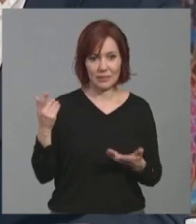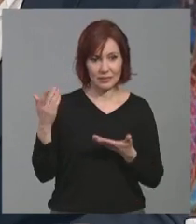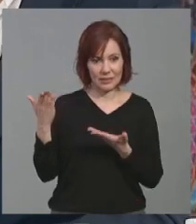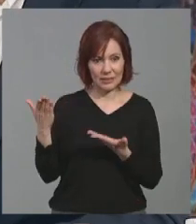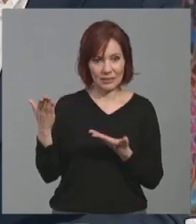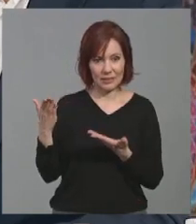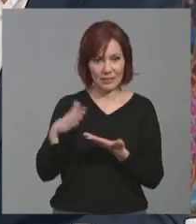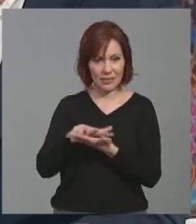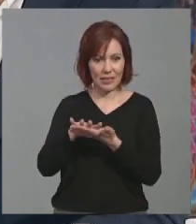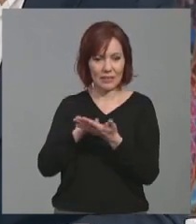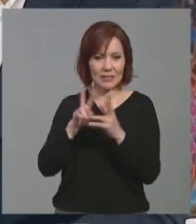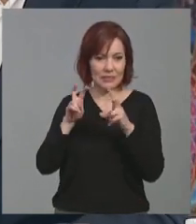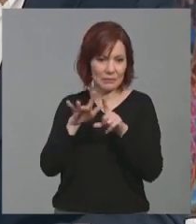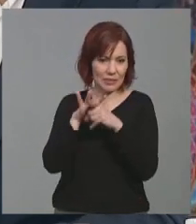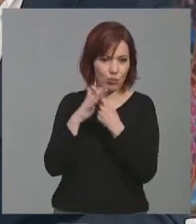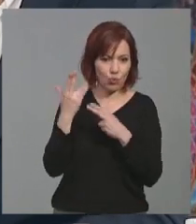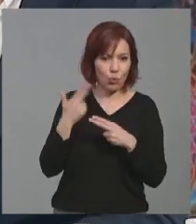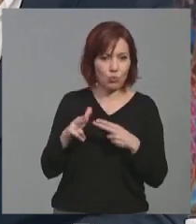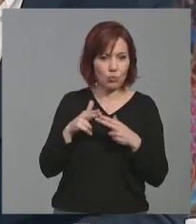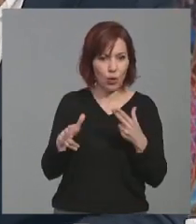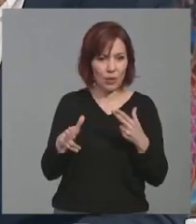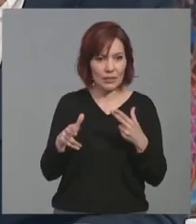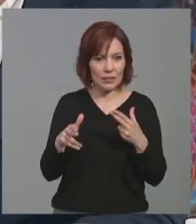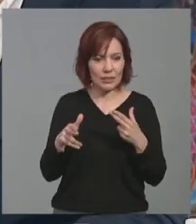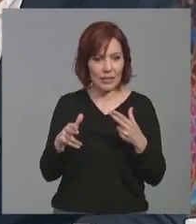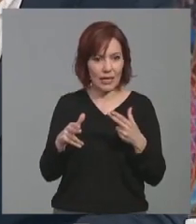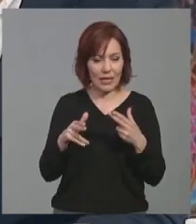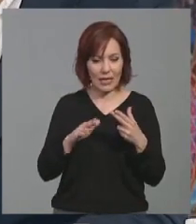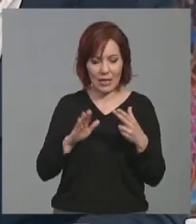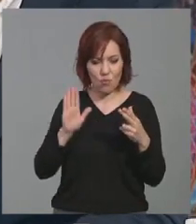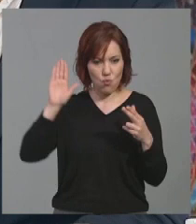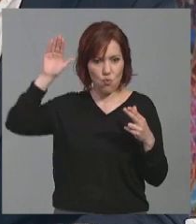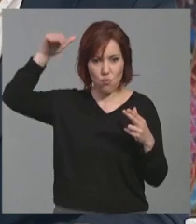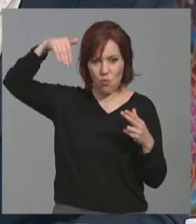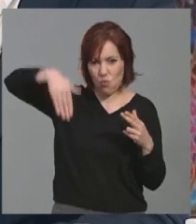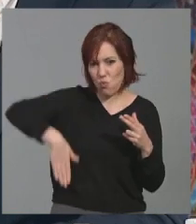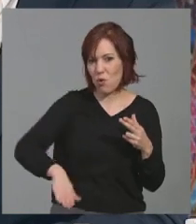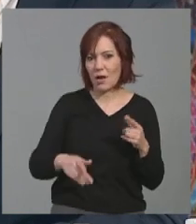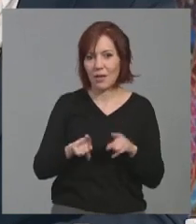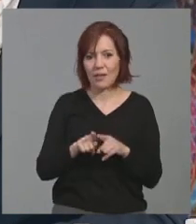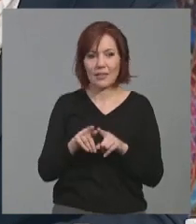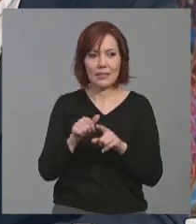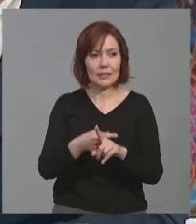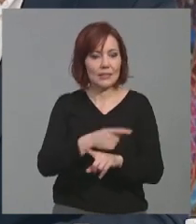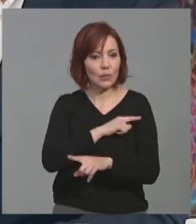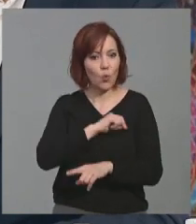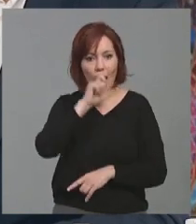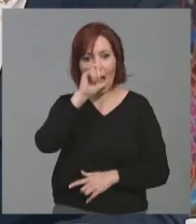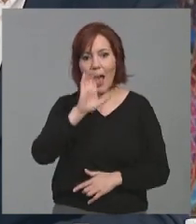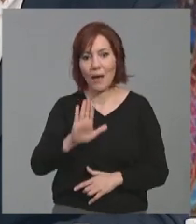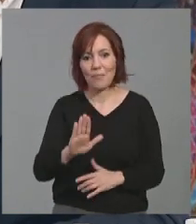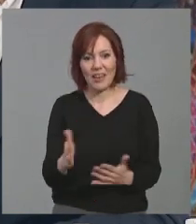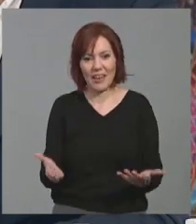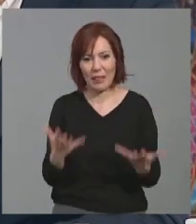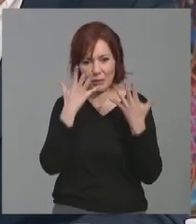de fachosfera y de todas estas cuestiones, que la política está dando una deriva tremenda, pues me parece que esto ha sido una amenaza muy seria, y bueno,